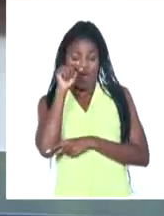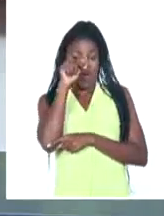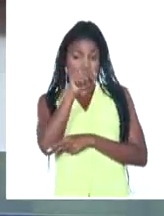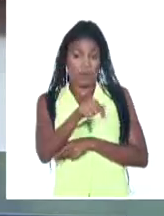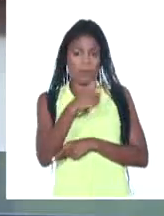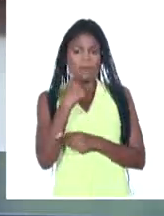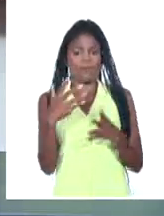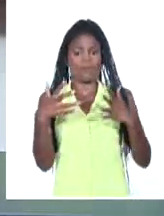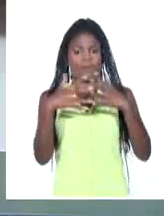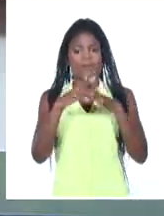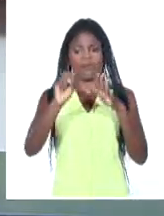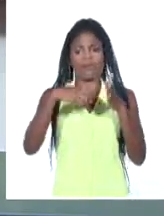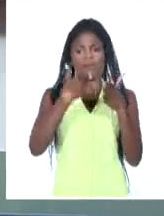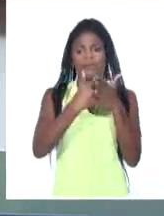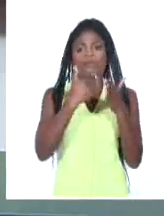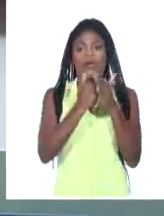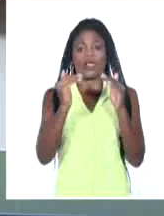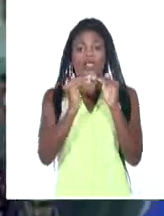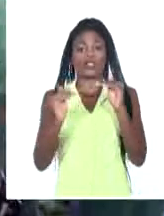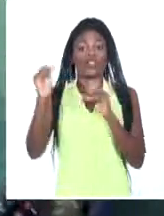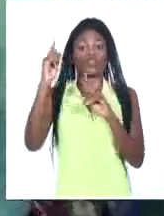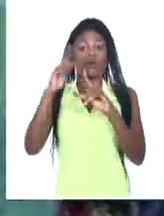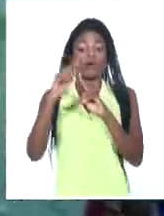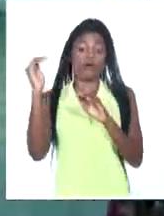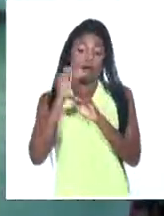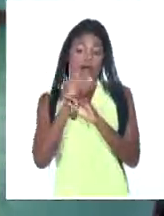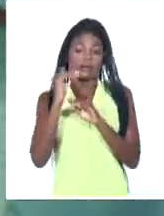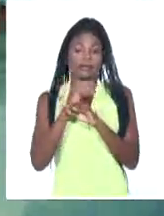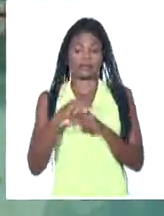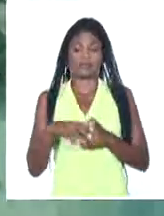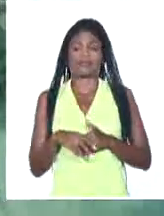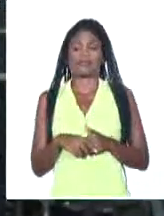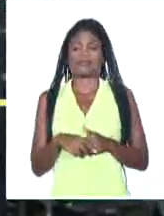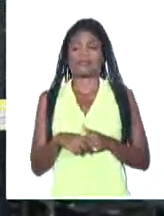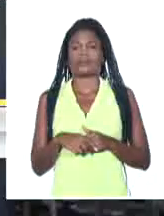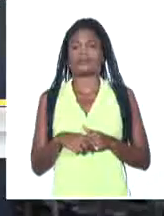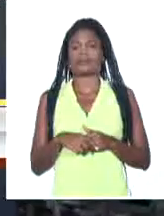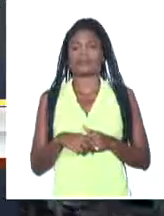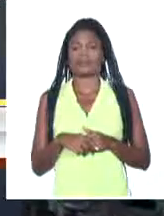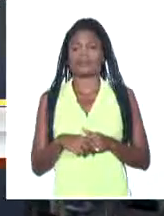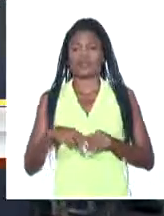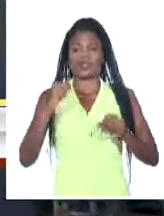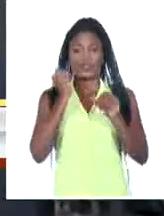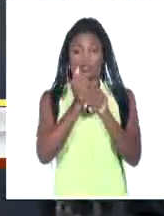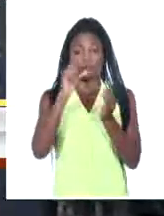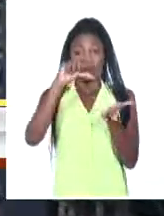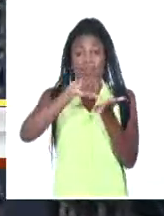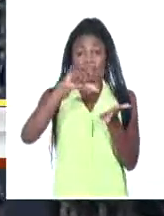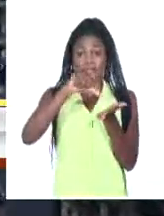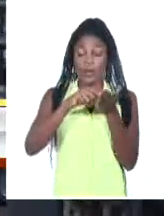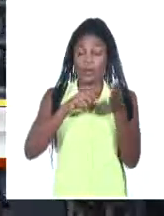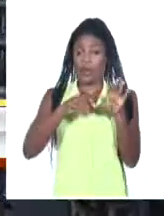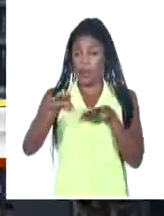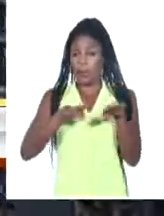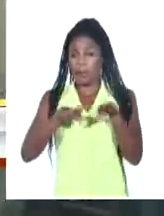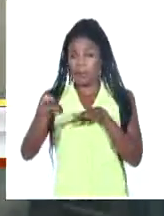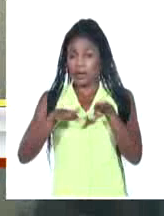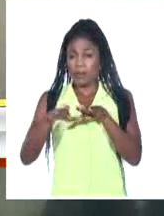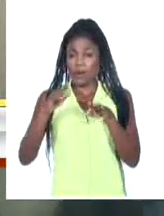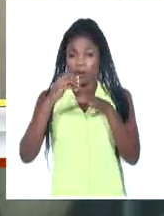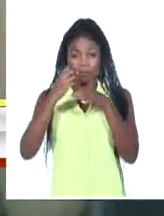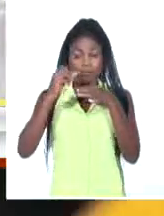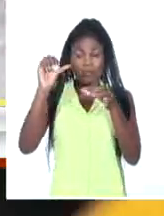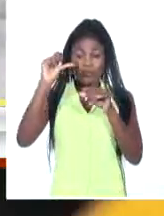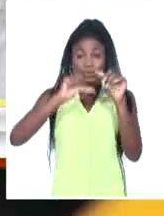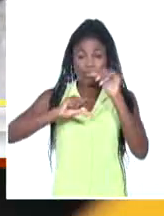consolidan como una empresa de alta tecnología. Los trabajadores del Centro Nacional de Biopreparados, BIOCEN, arribaron